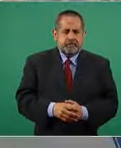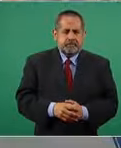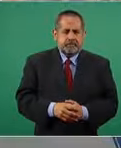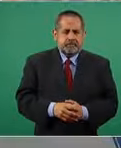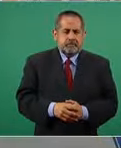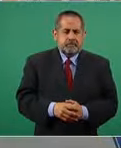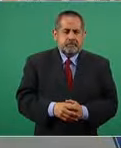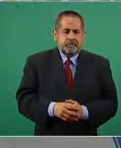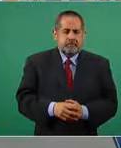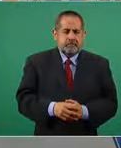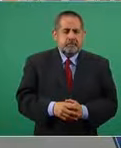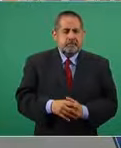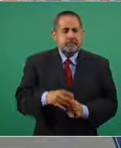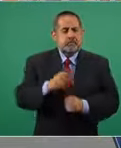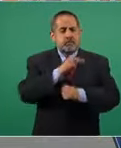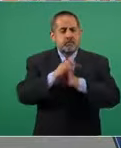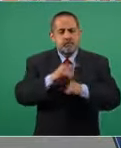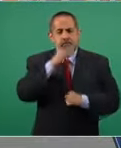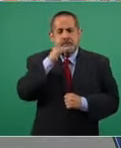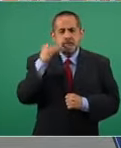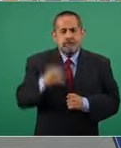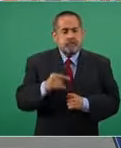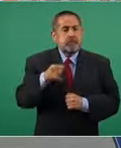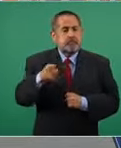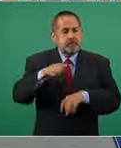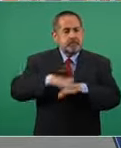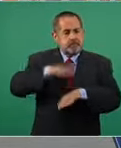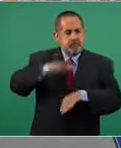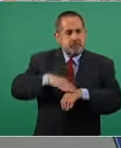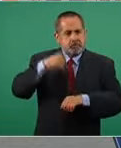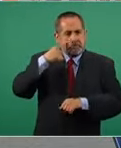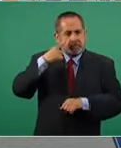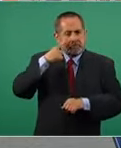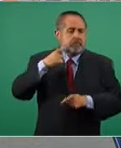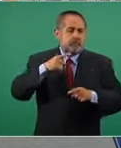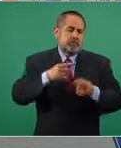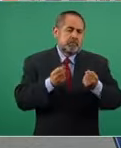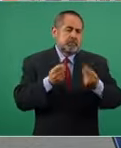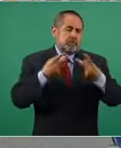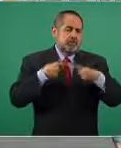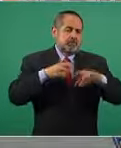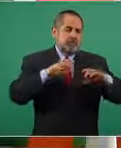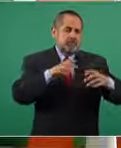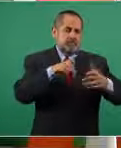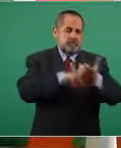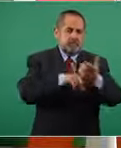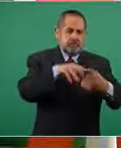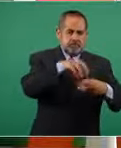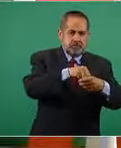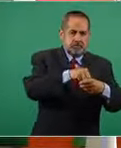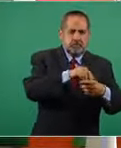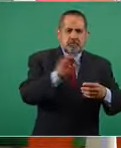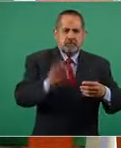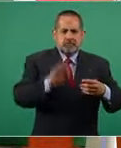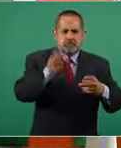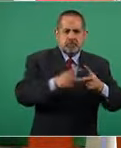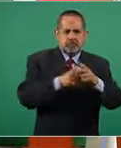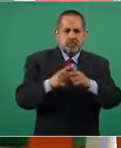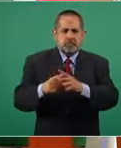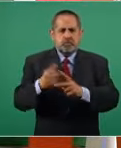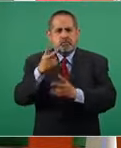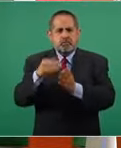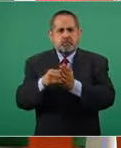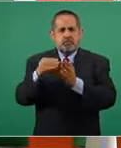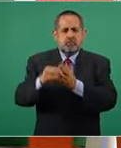Chile es el que lleva más de acuerdo a su población tiene 2 millones